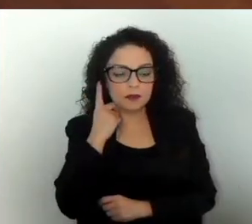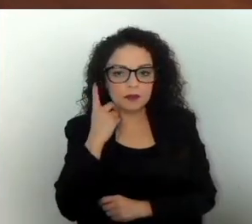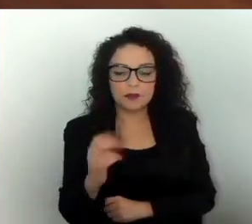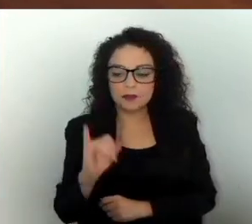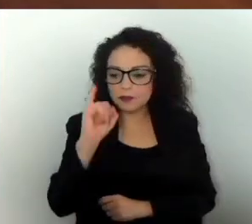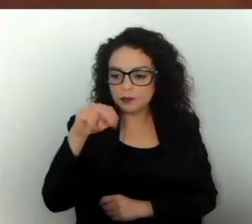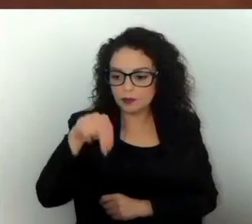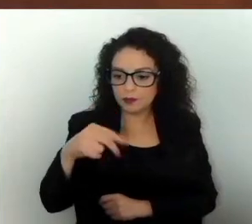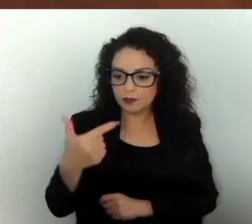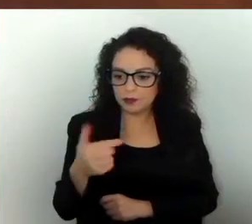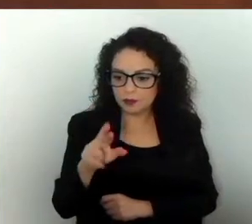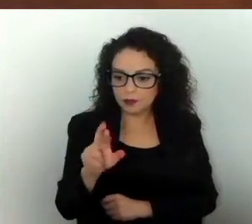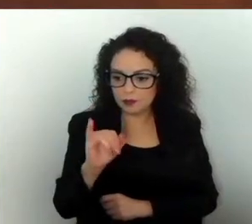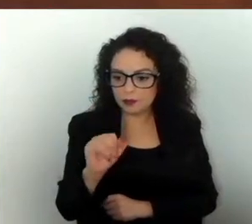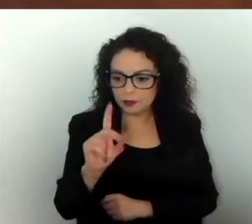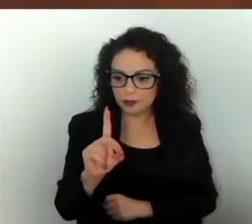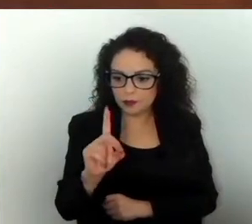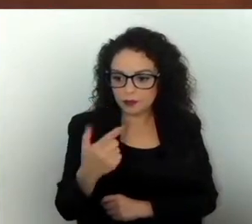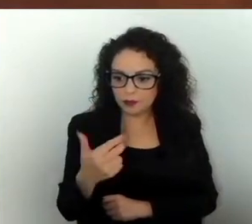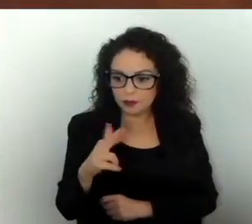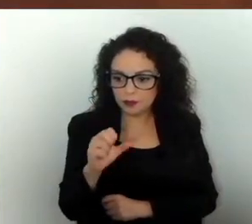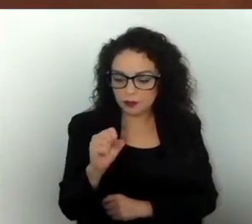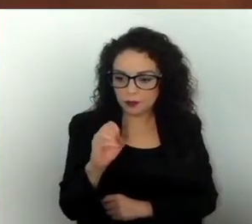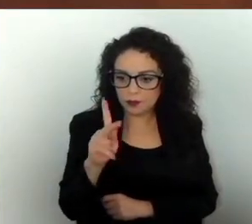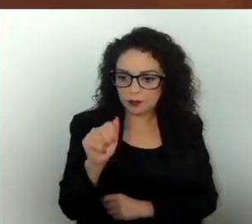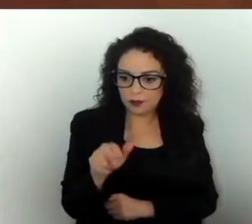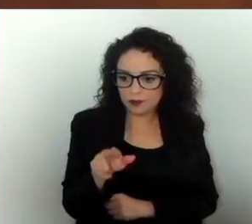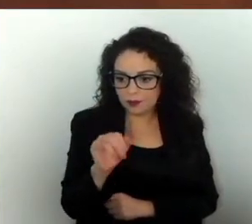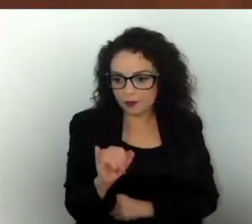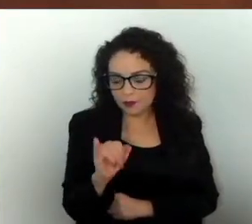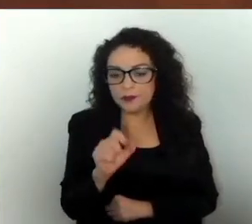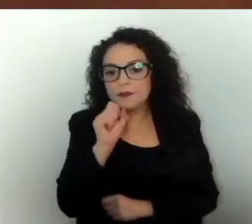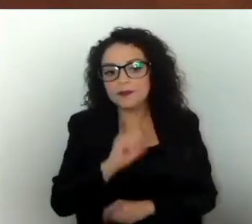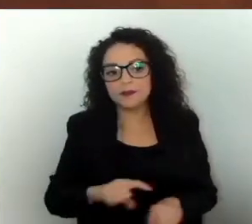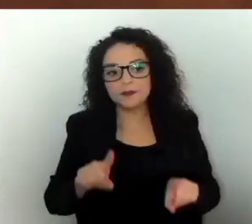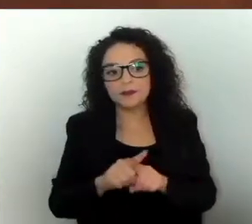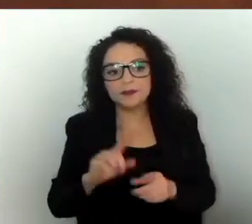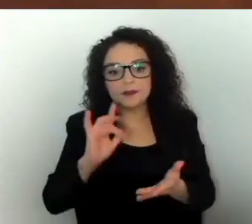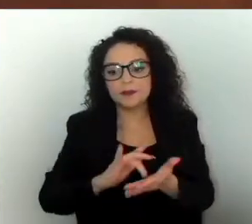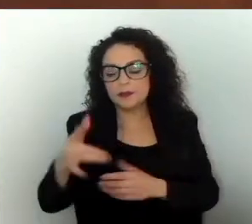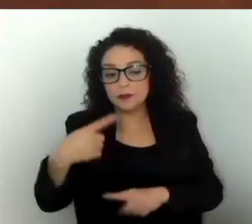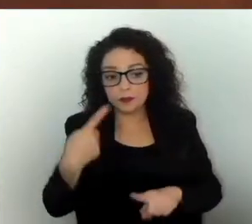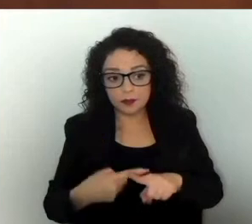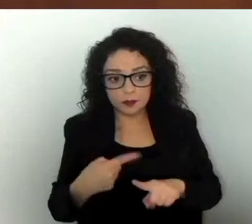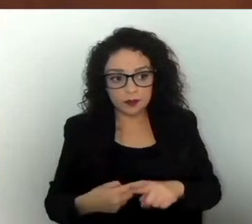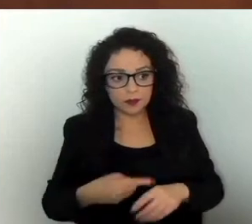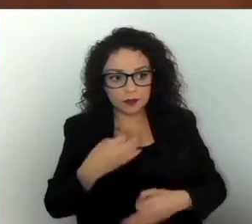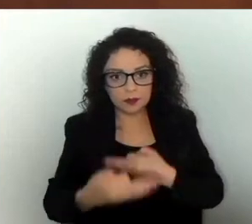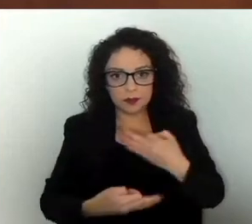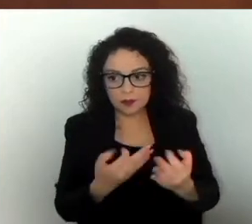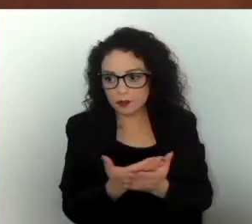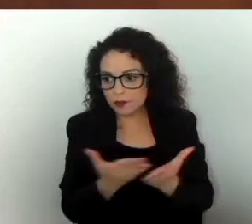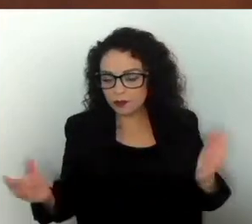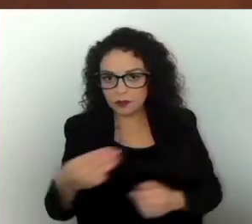Crasopani. Así también agradezco a todos quienes la integran.